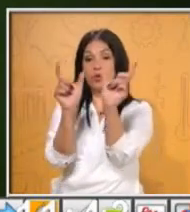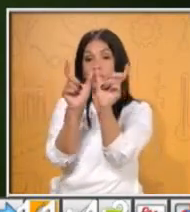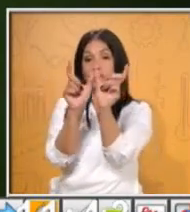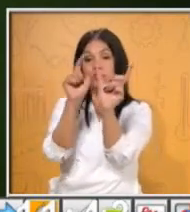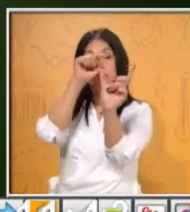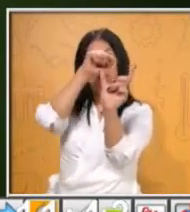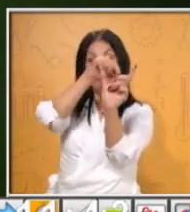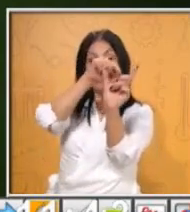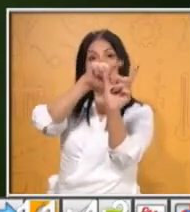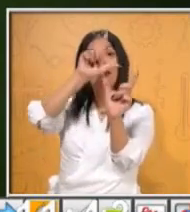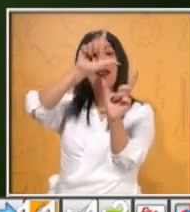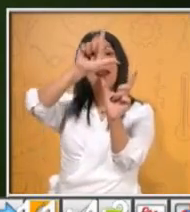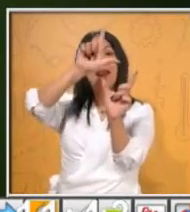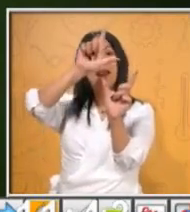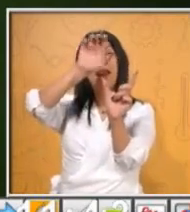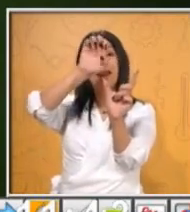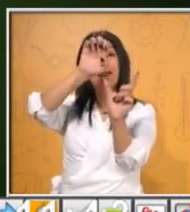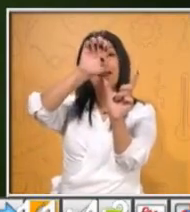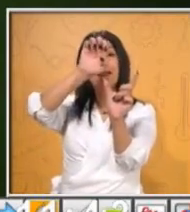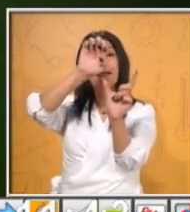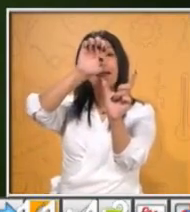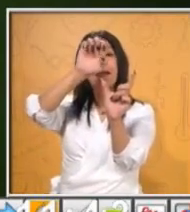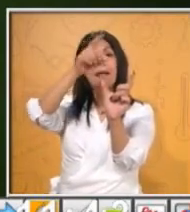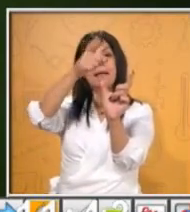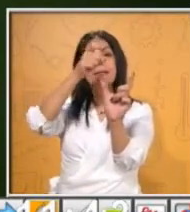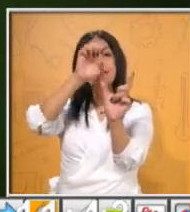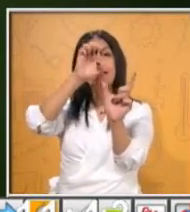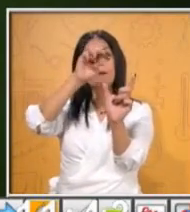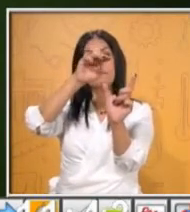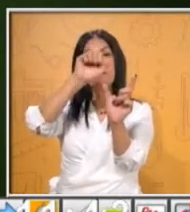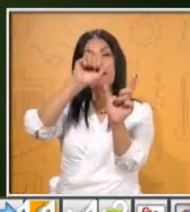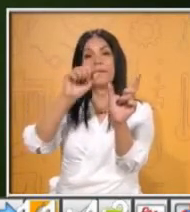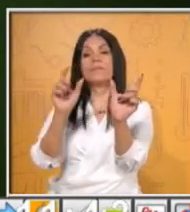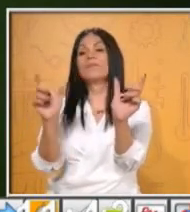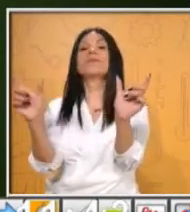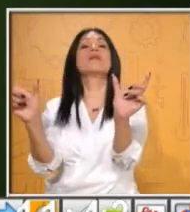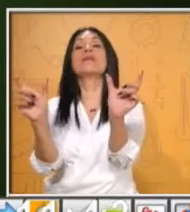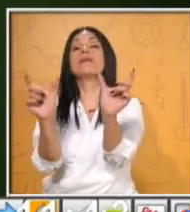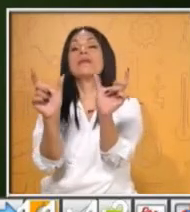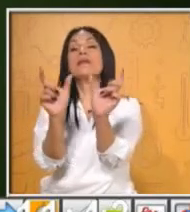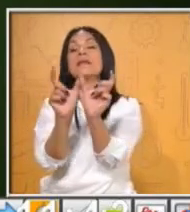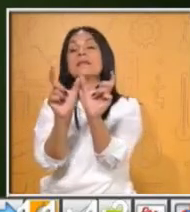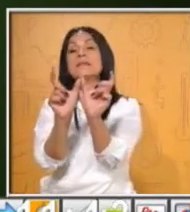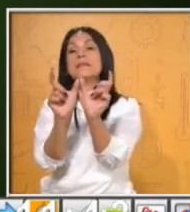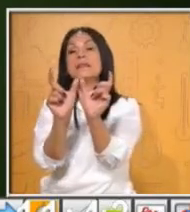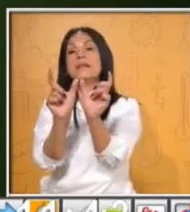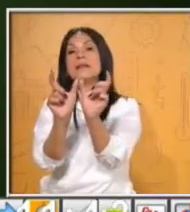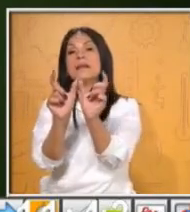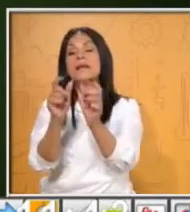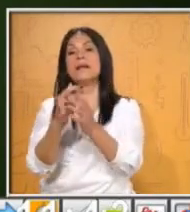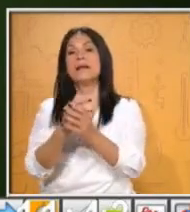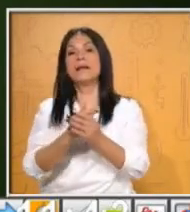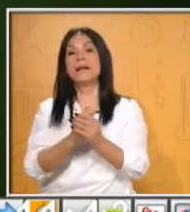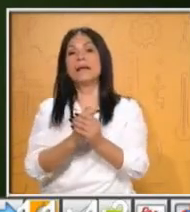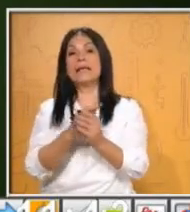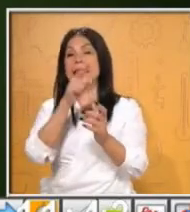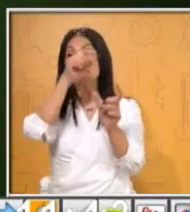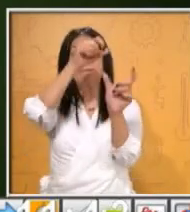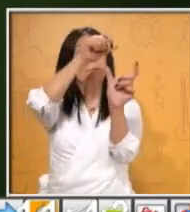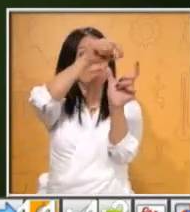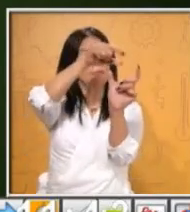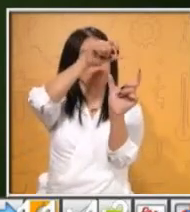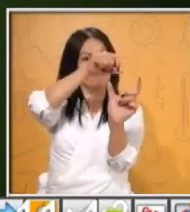y el morfema. ¿Qué es el eczema, maestra? El eczema es la parte de la palabra que no cambia.